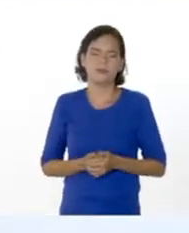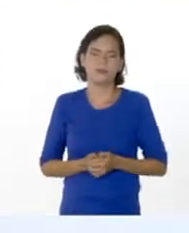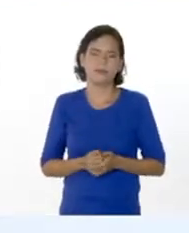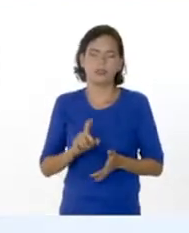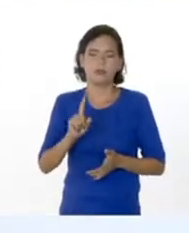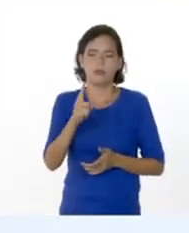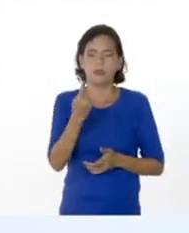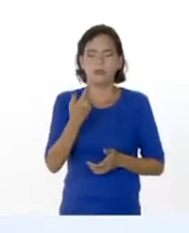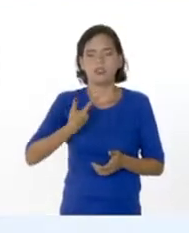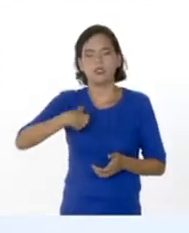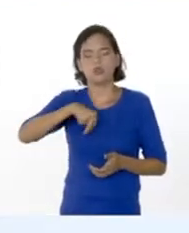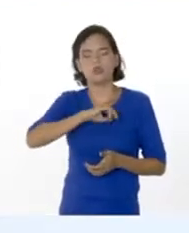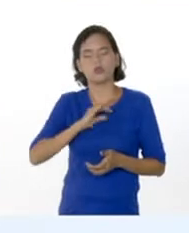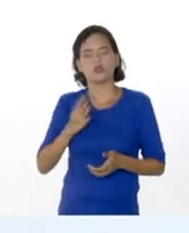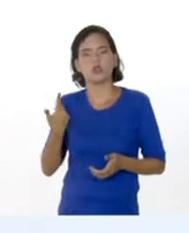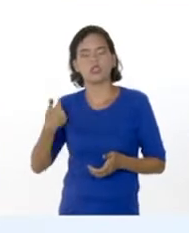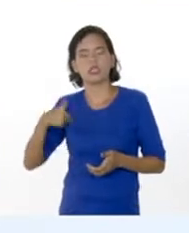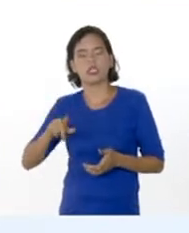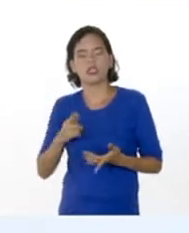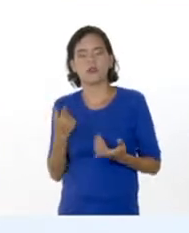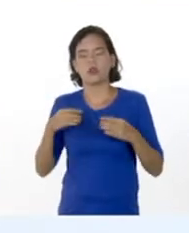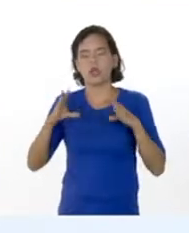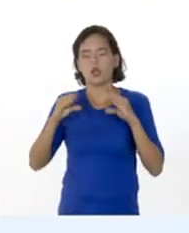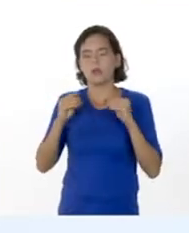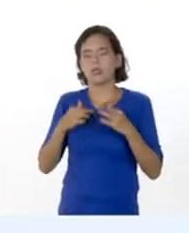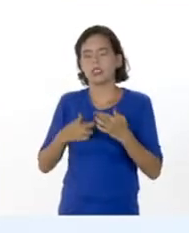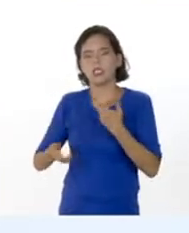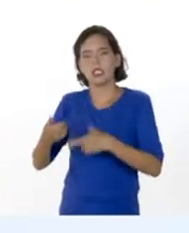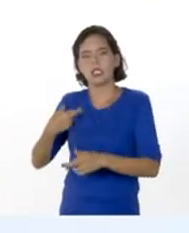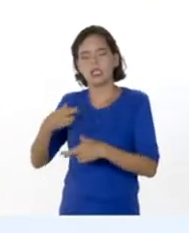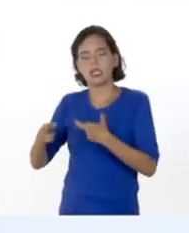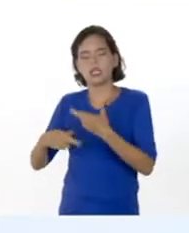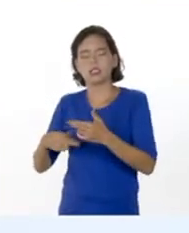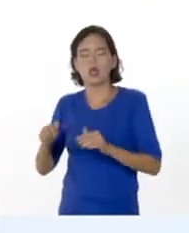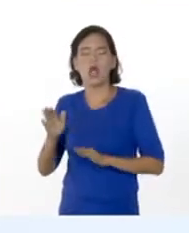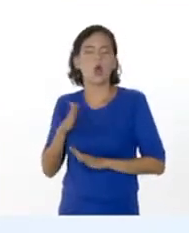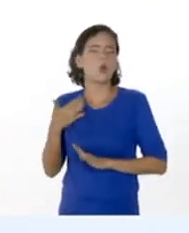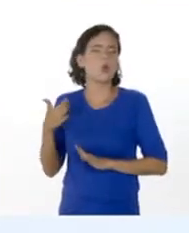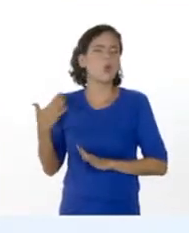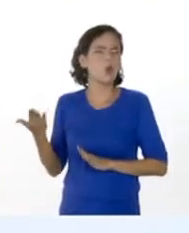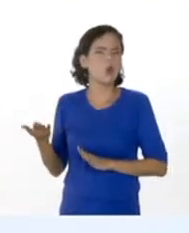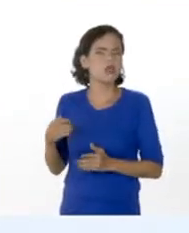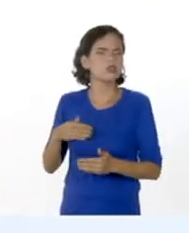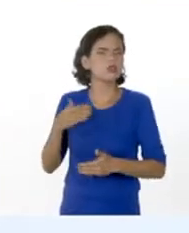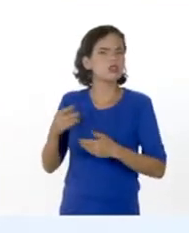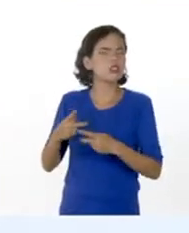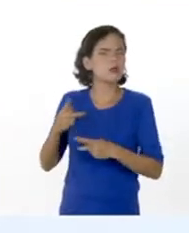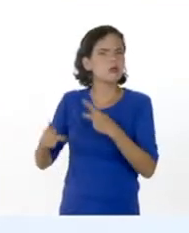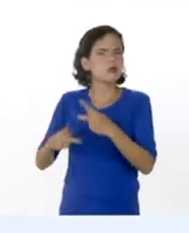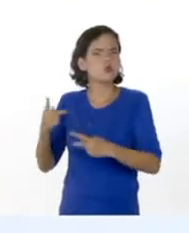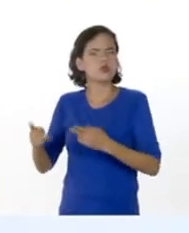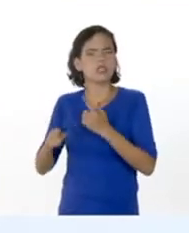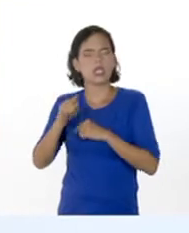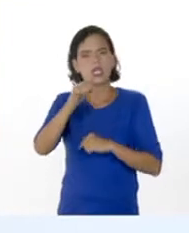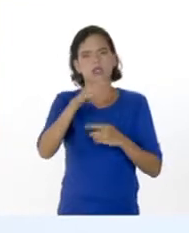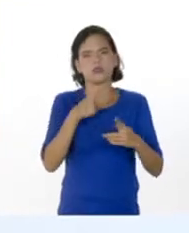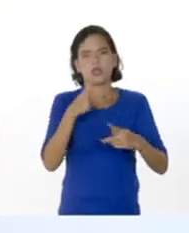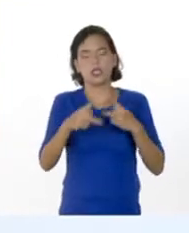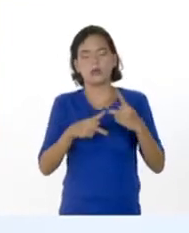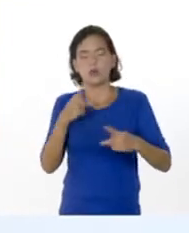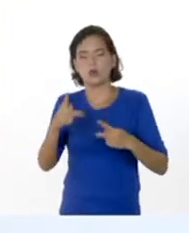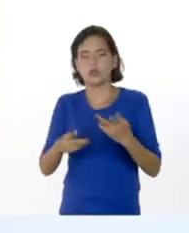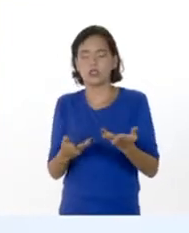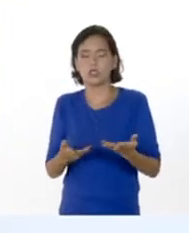Primeramente nosotros tenemos que conversar en relación a cuándo se produce. ¿Cuándo se produce eso? En el proceso de